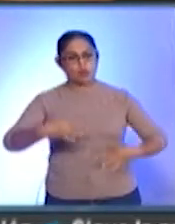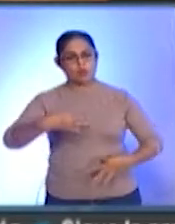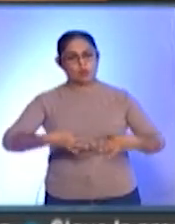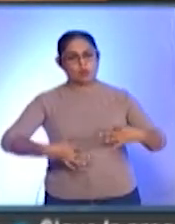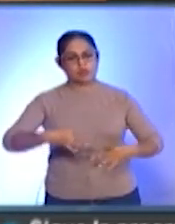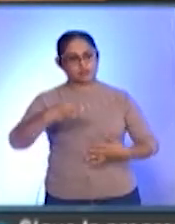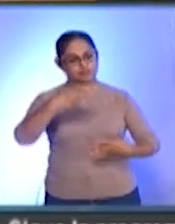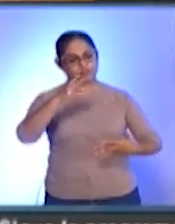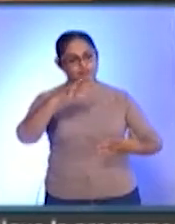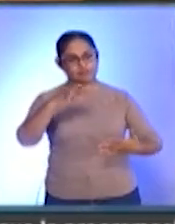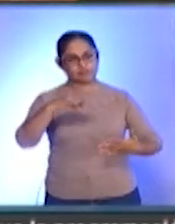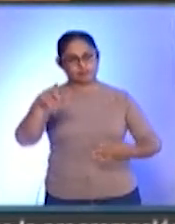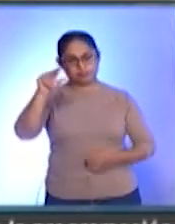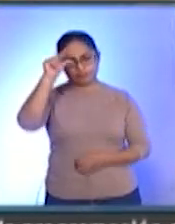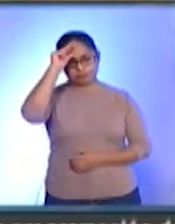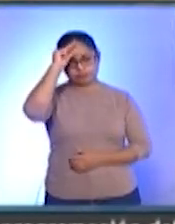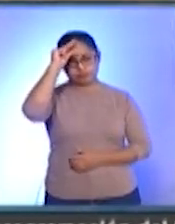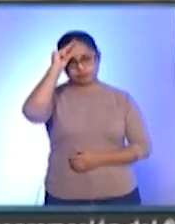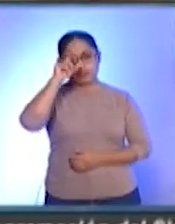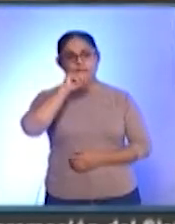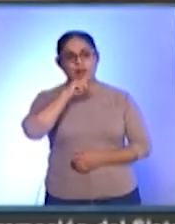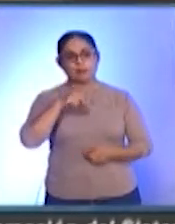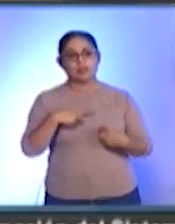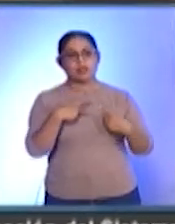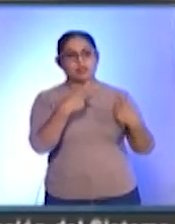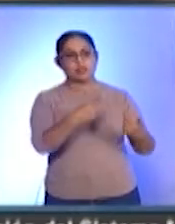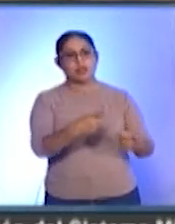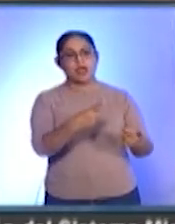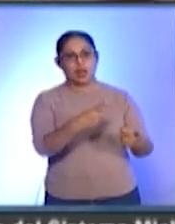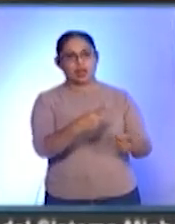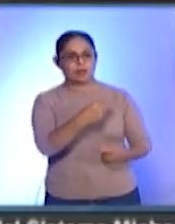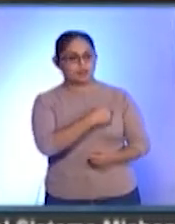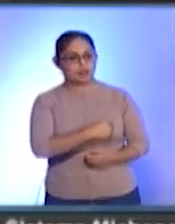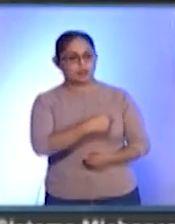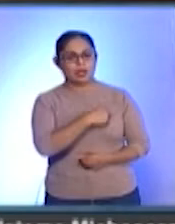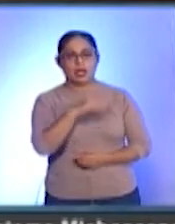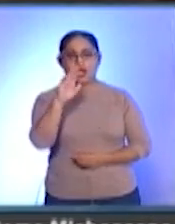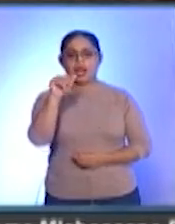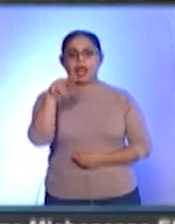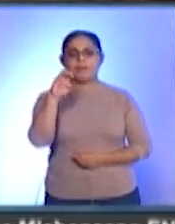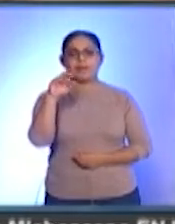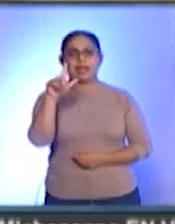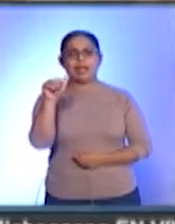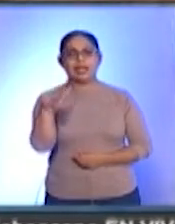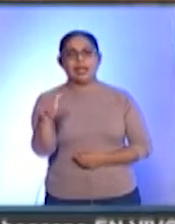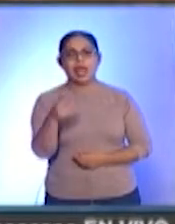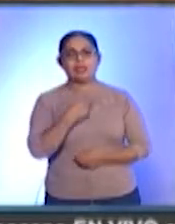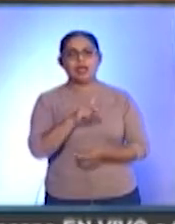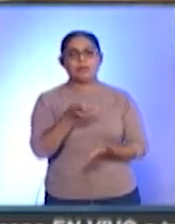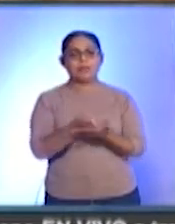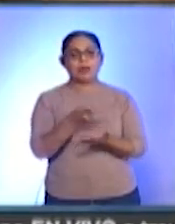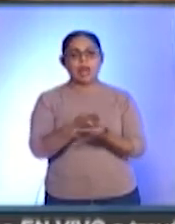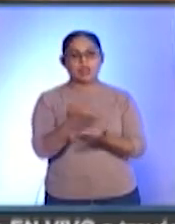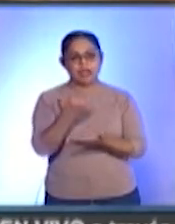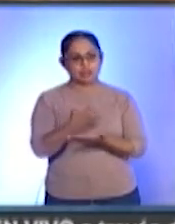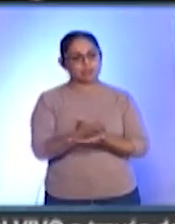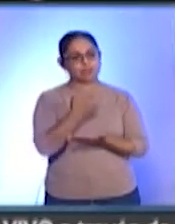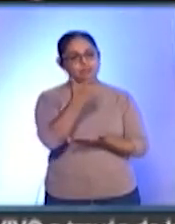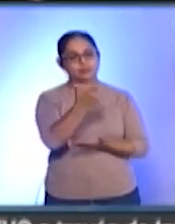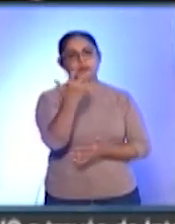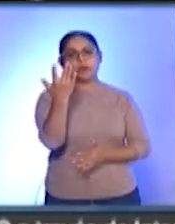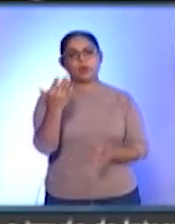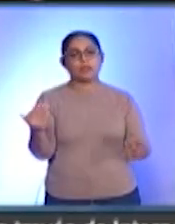además de especializado, otorgará la presea Camelina de Plata al Mejor Cortometraje y un premio de 50 mil pesos.